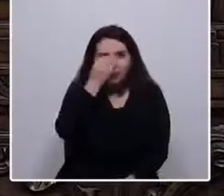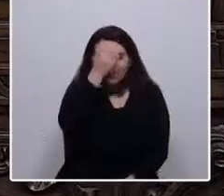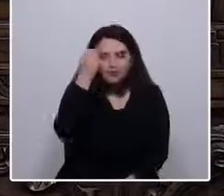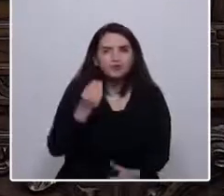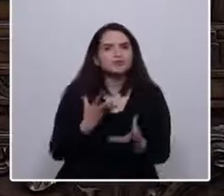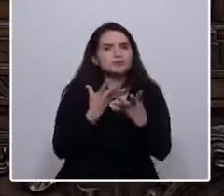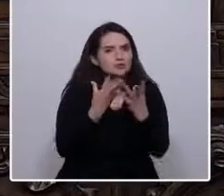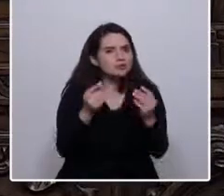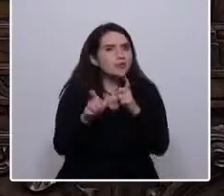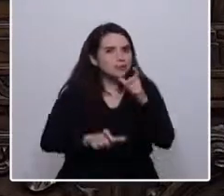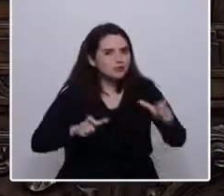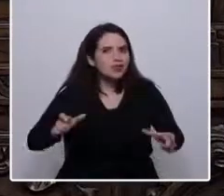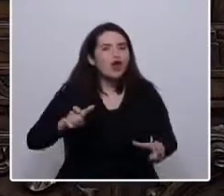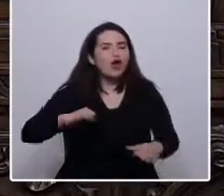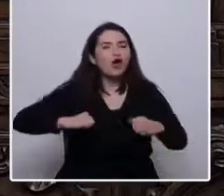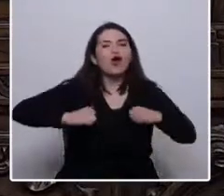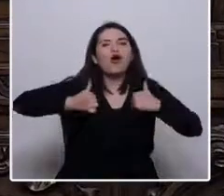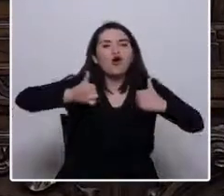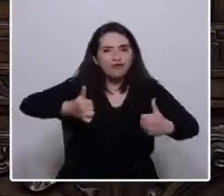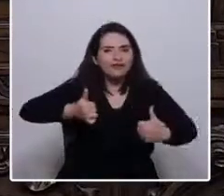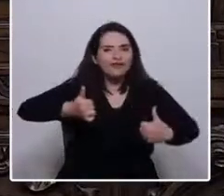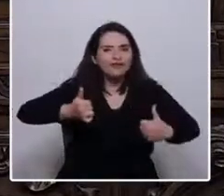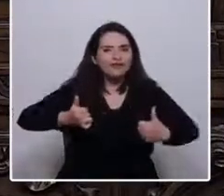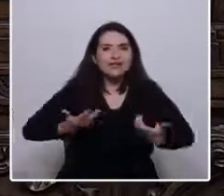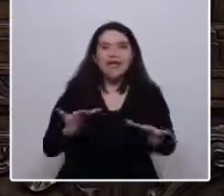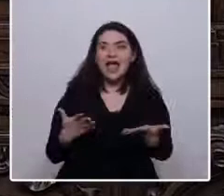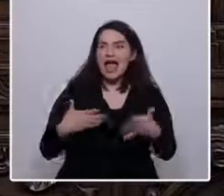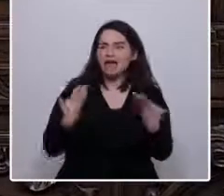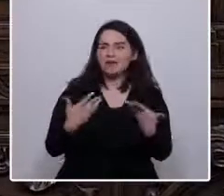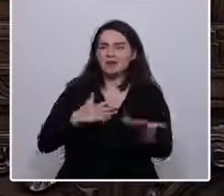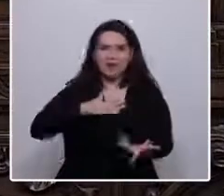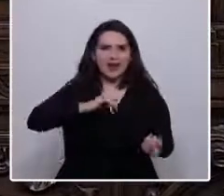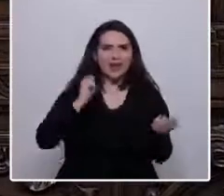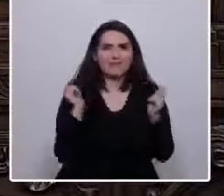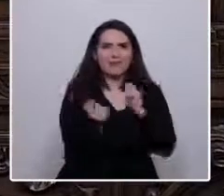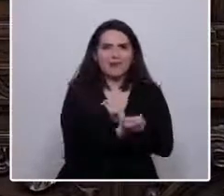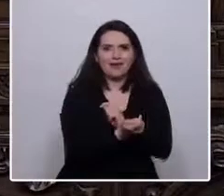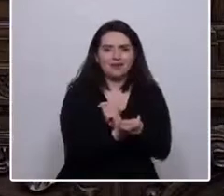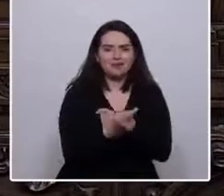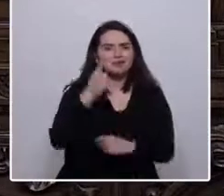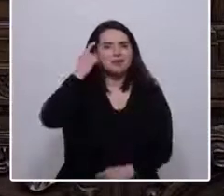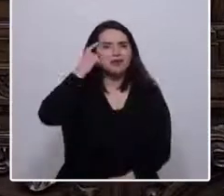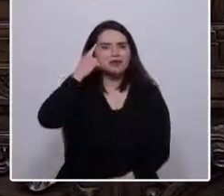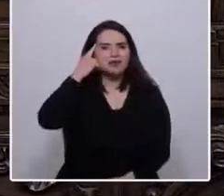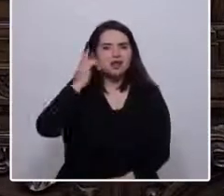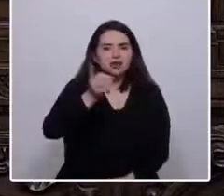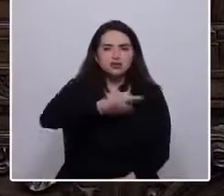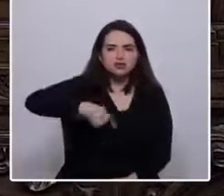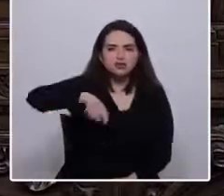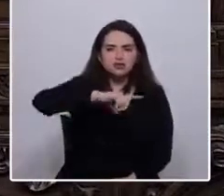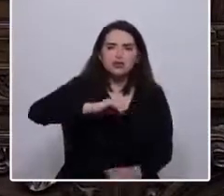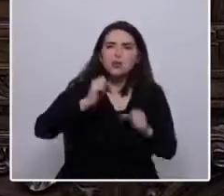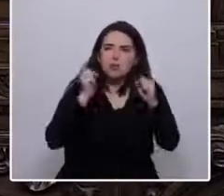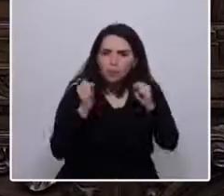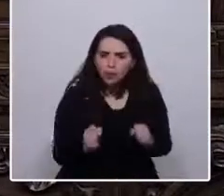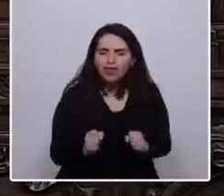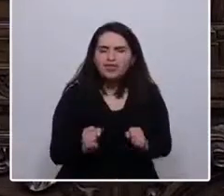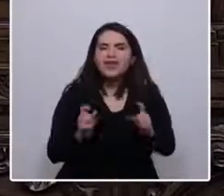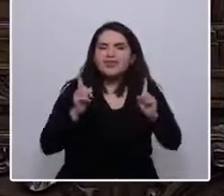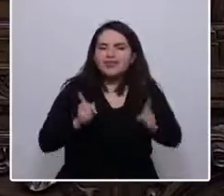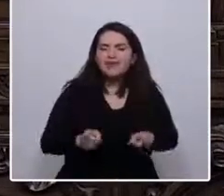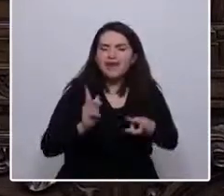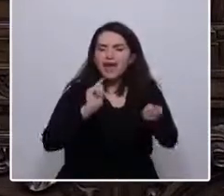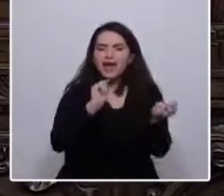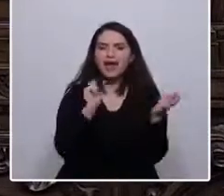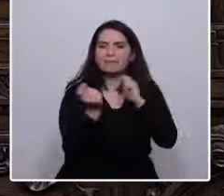jóvenes idealistas con ánimos revolucionarios. Piensan que somos un poder soberano, que podemos y debemos cambiarlo